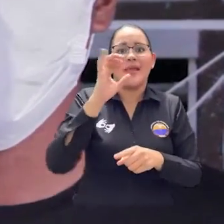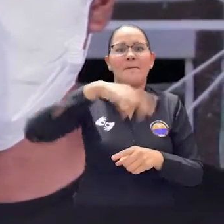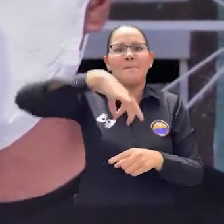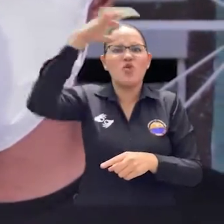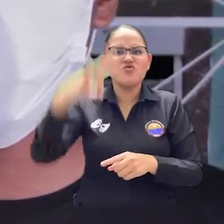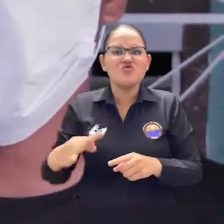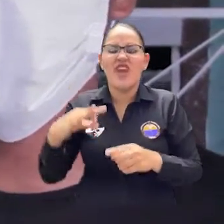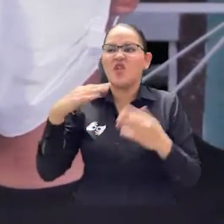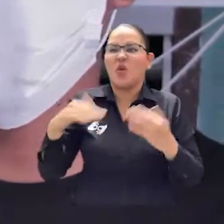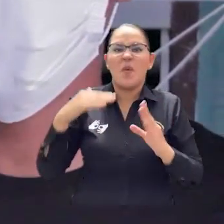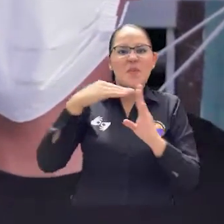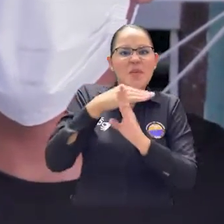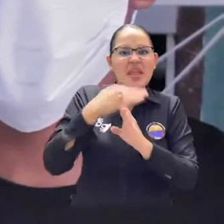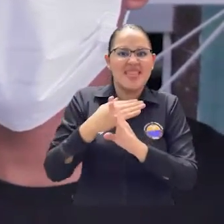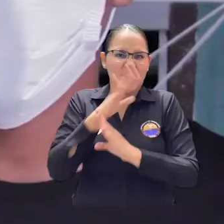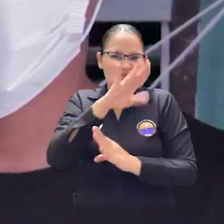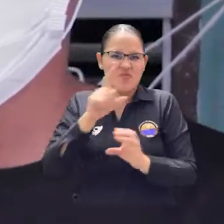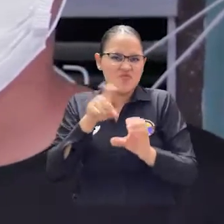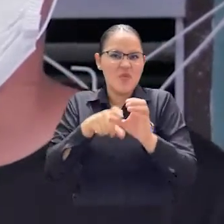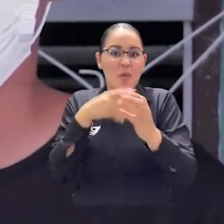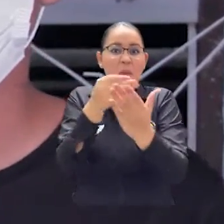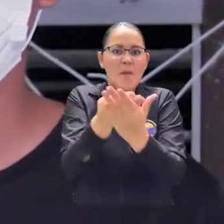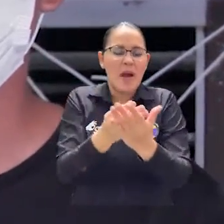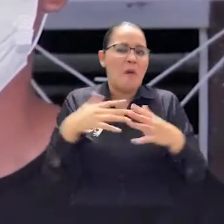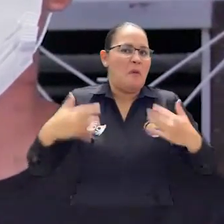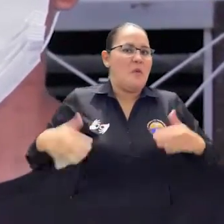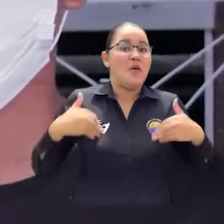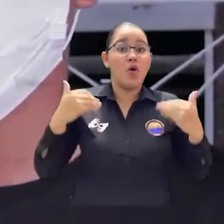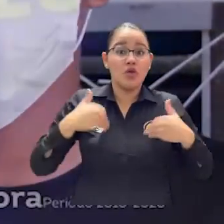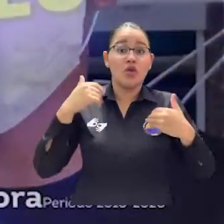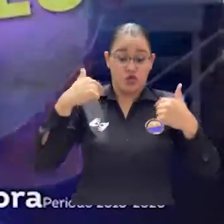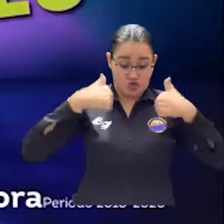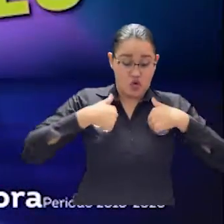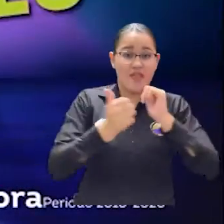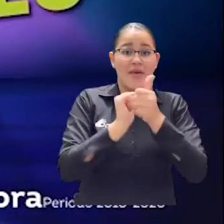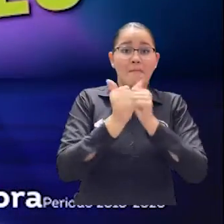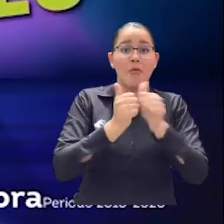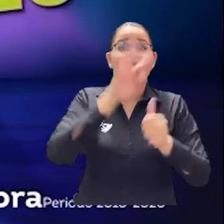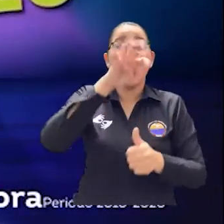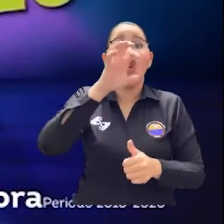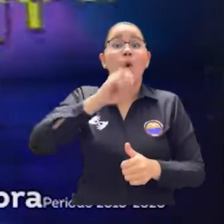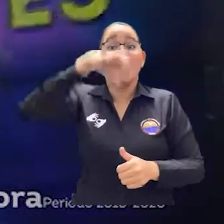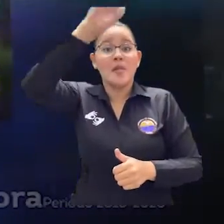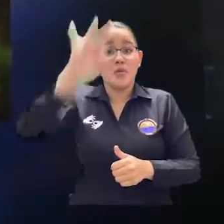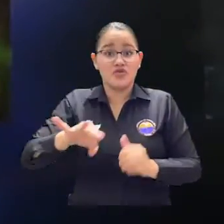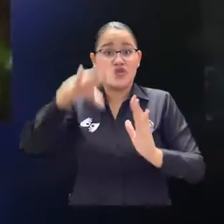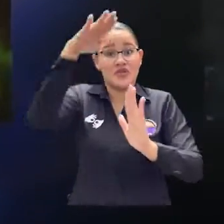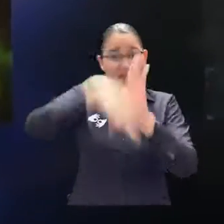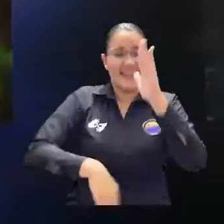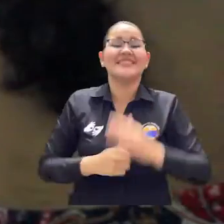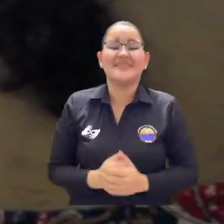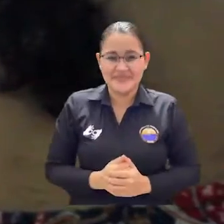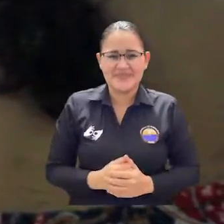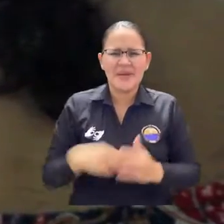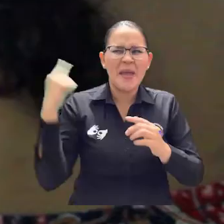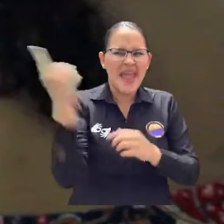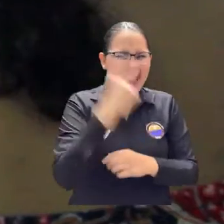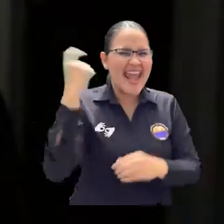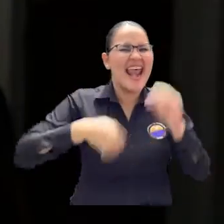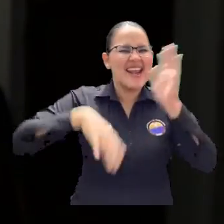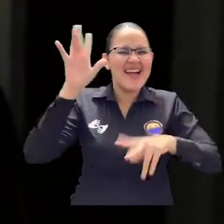matrícula. Y a mí como deportista me ha brindado el alivio económico del 90%. Con esta celebración, los integrantes de la comunidad